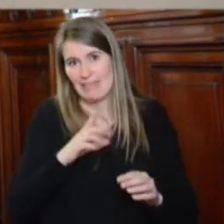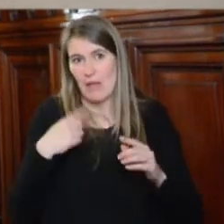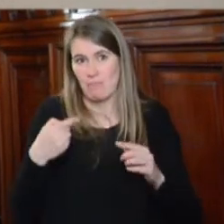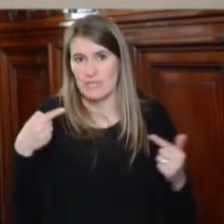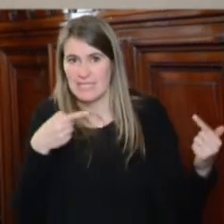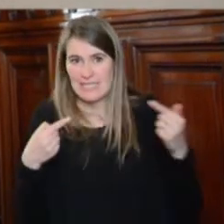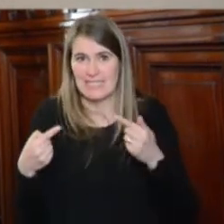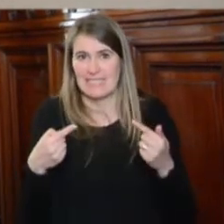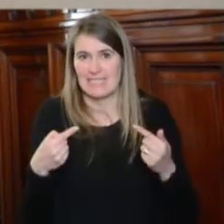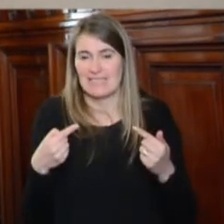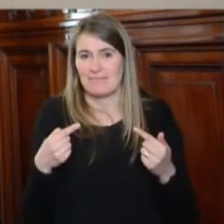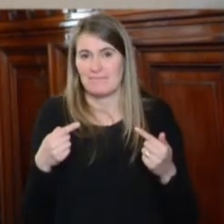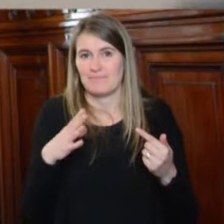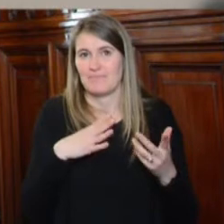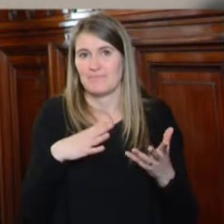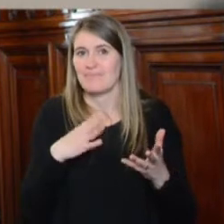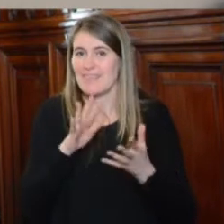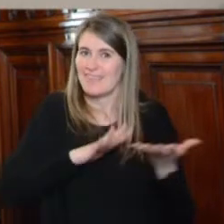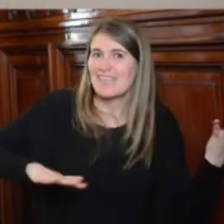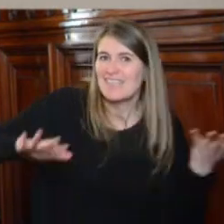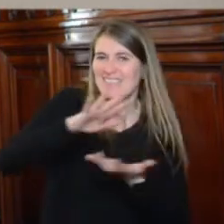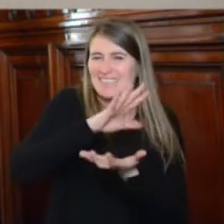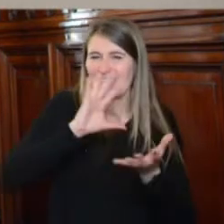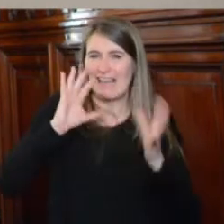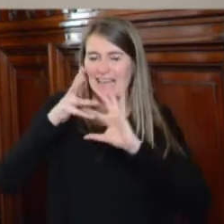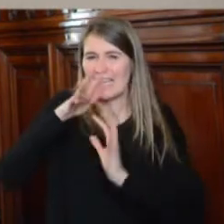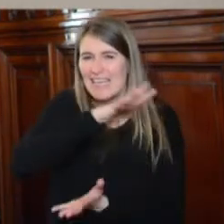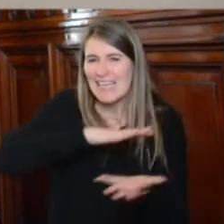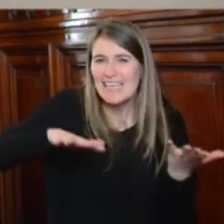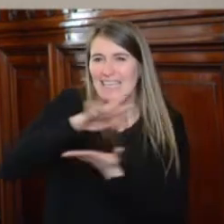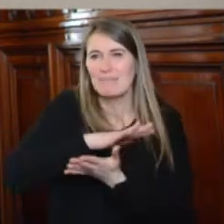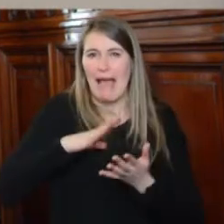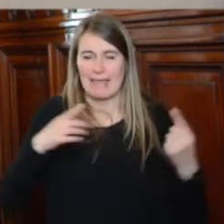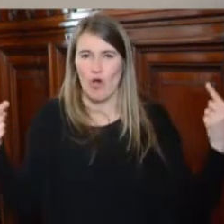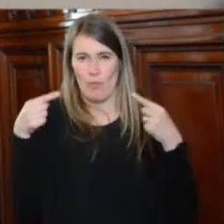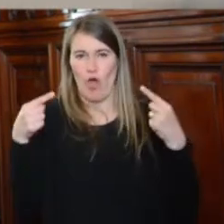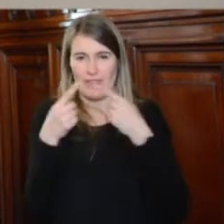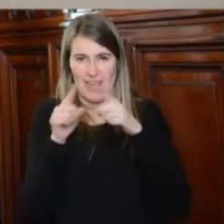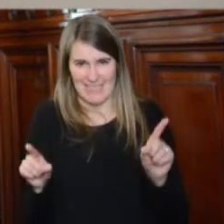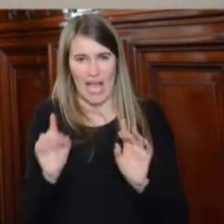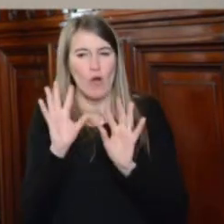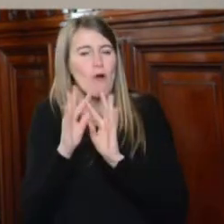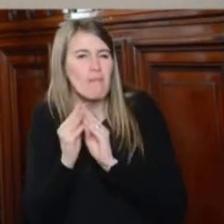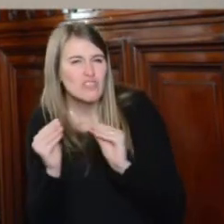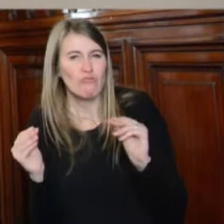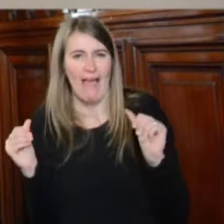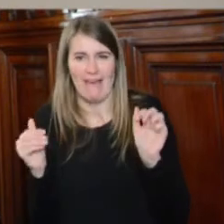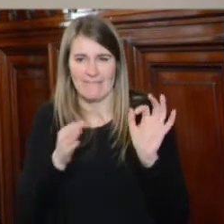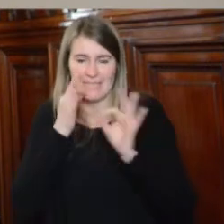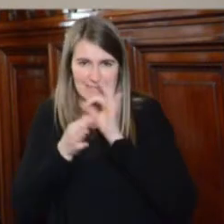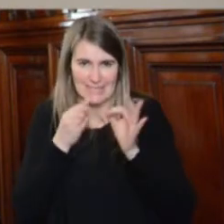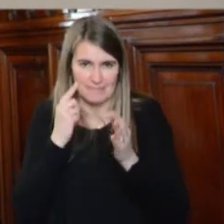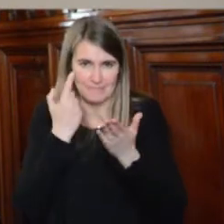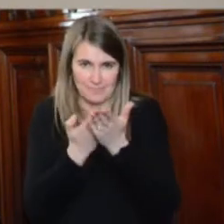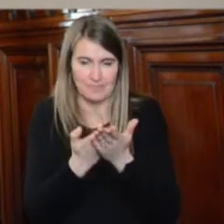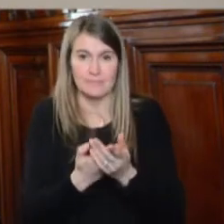clima de diferencias. Y en ese sentido quisiera